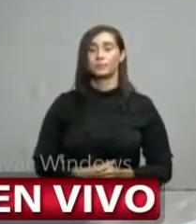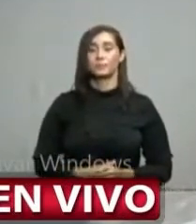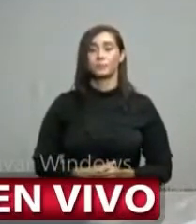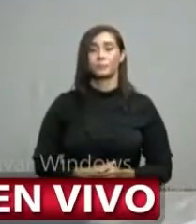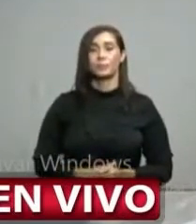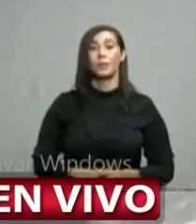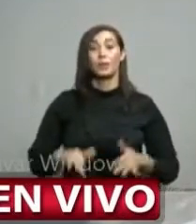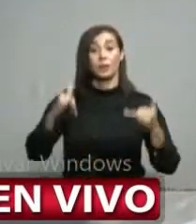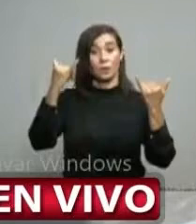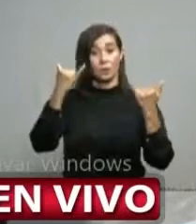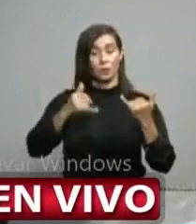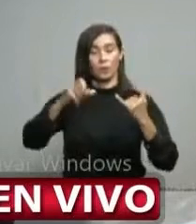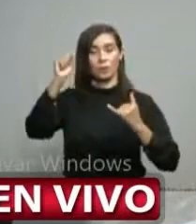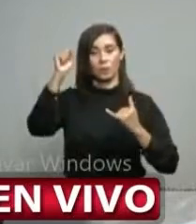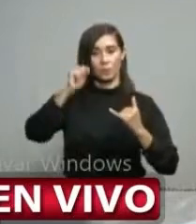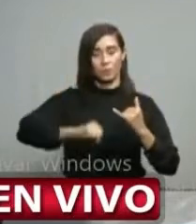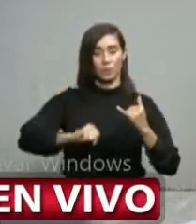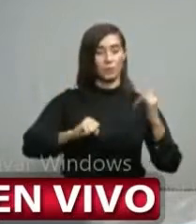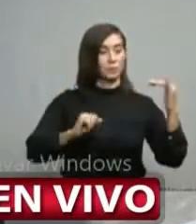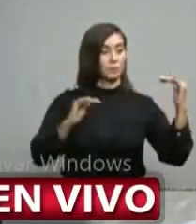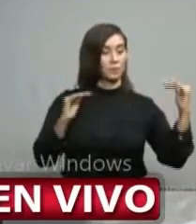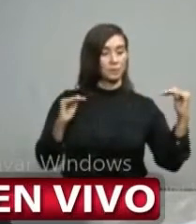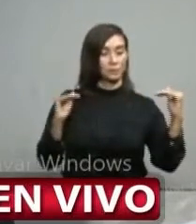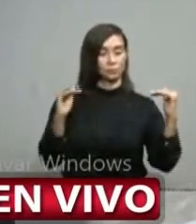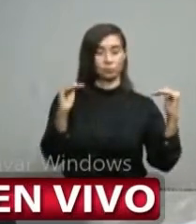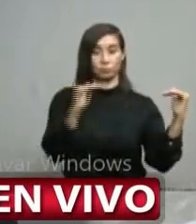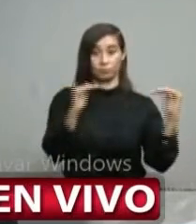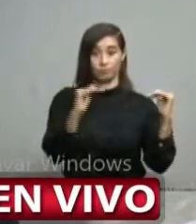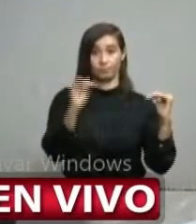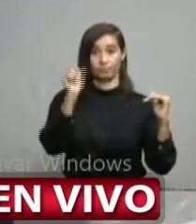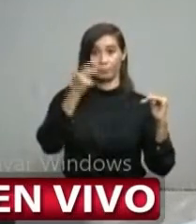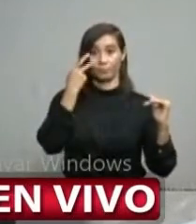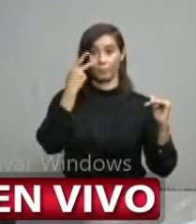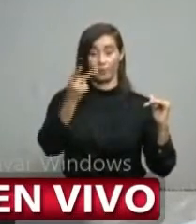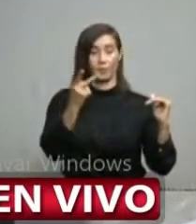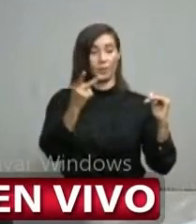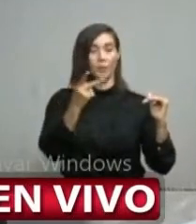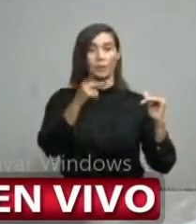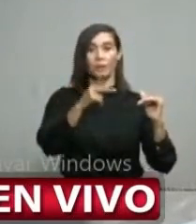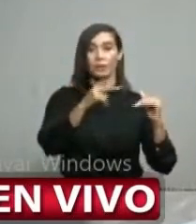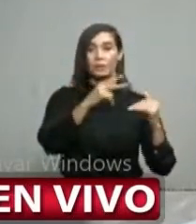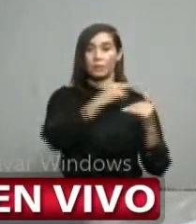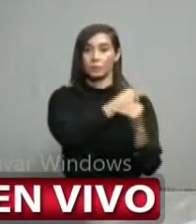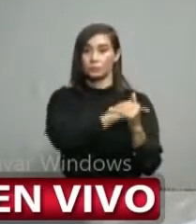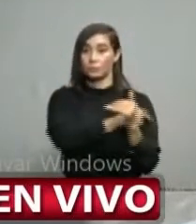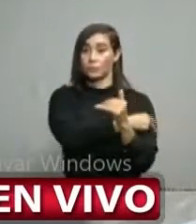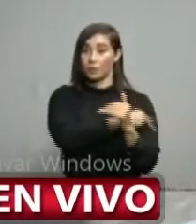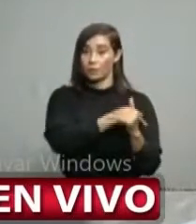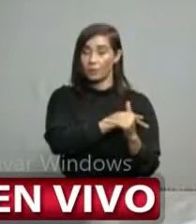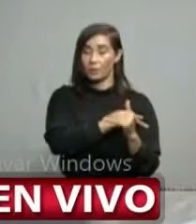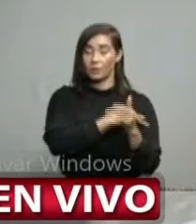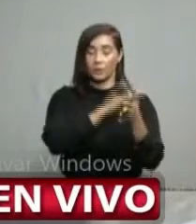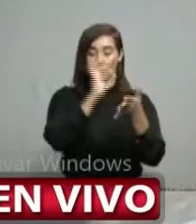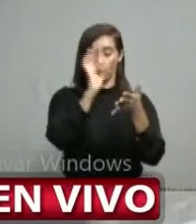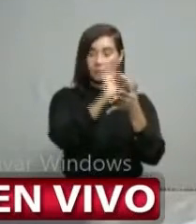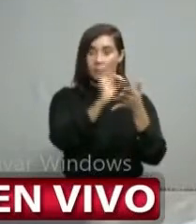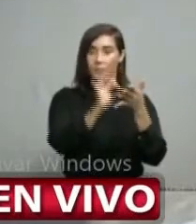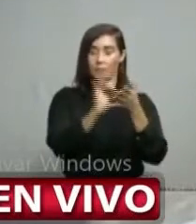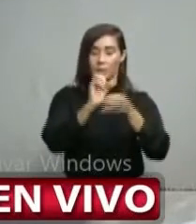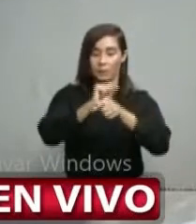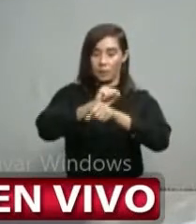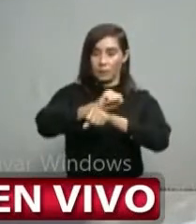decir que este balance que se puede ver entre la presión hospitalaria y los sindicadores